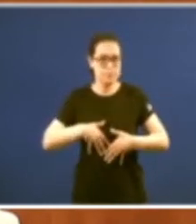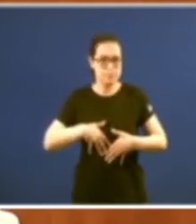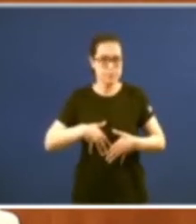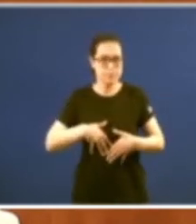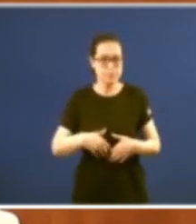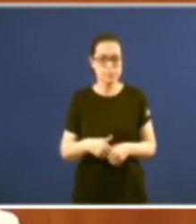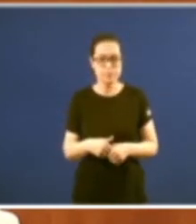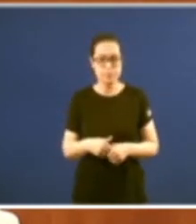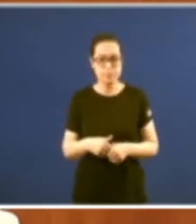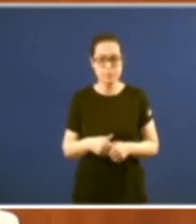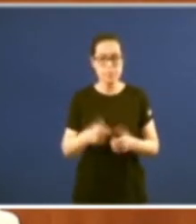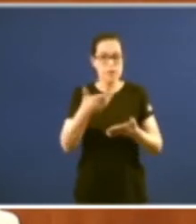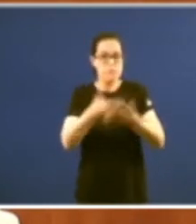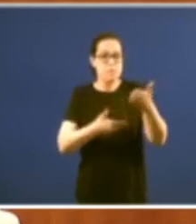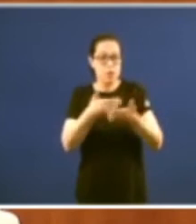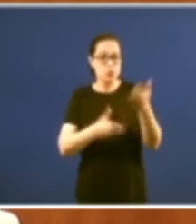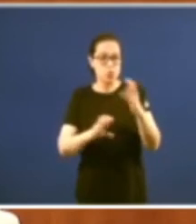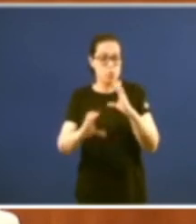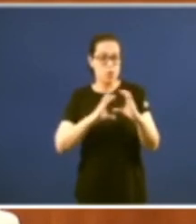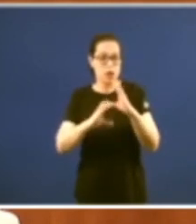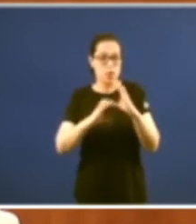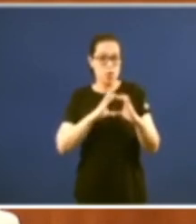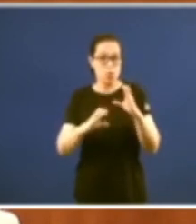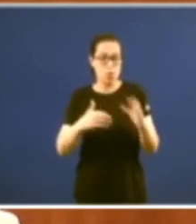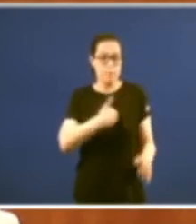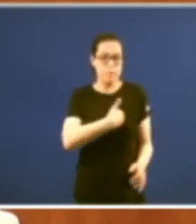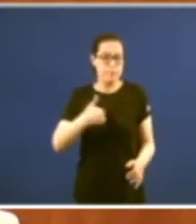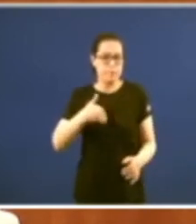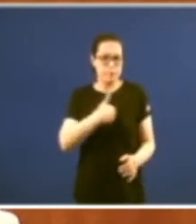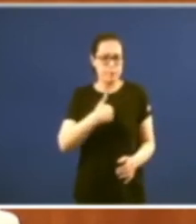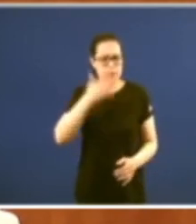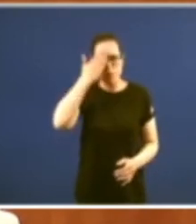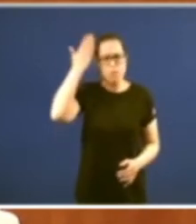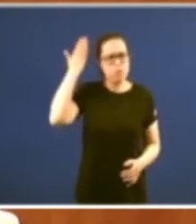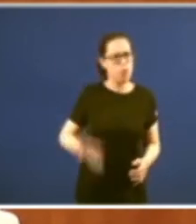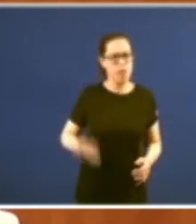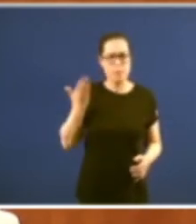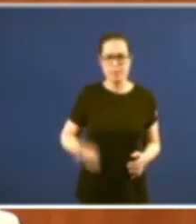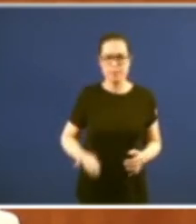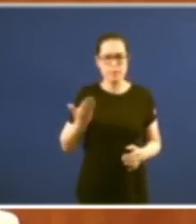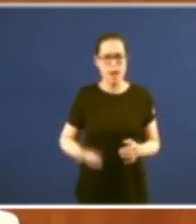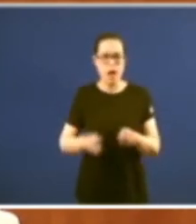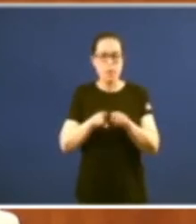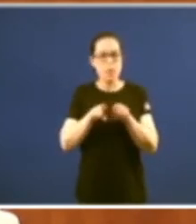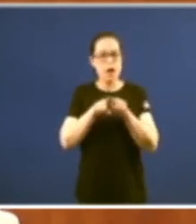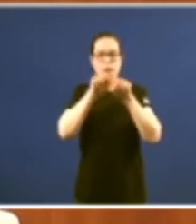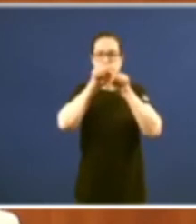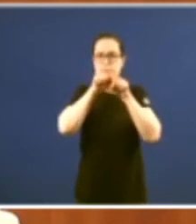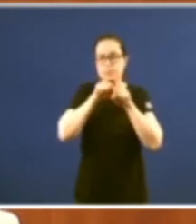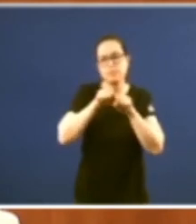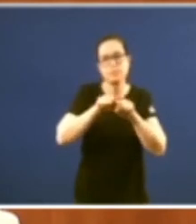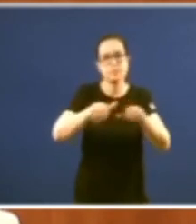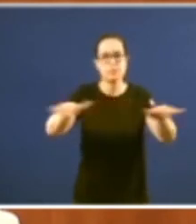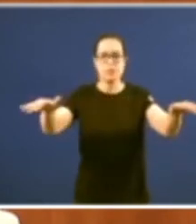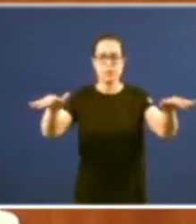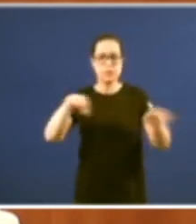O papel dos medios de comunicación bueno foi fundamental porque foi fundamental porque xo vamos a dar ese barniz normalizador a esta situación